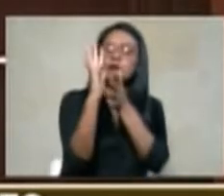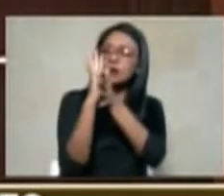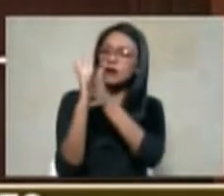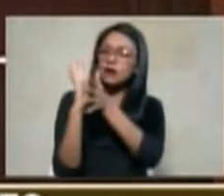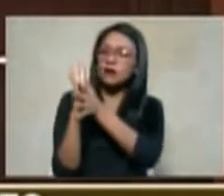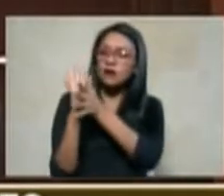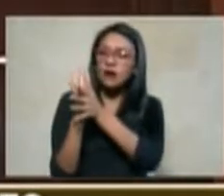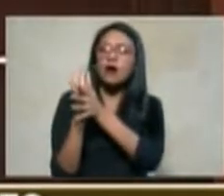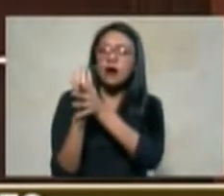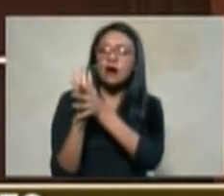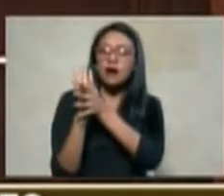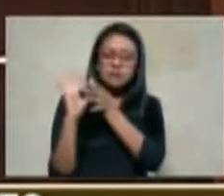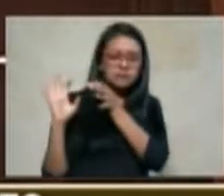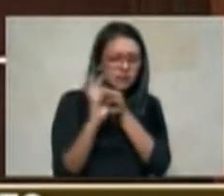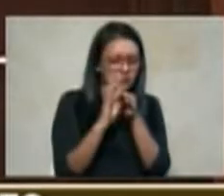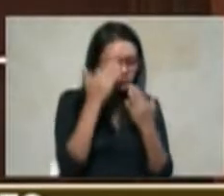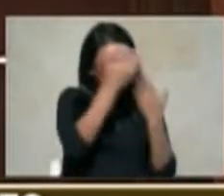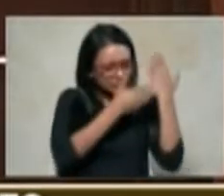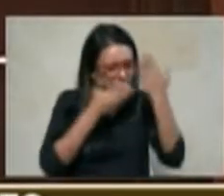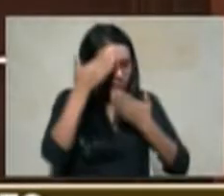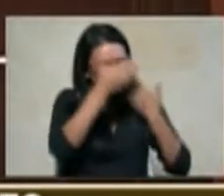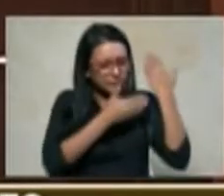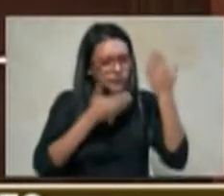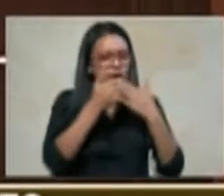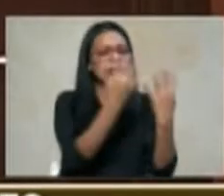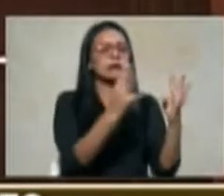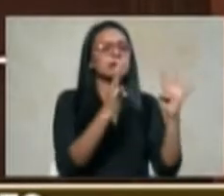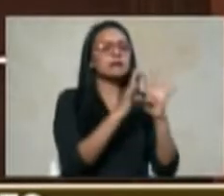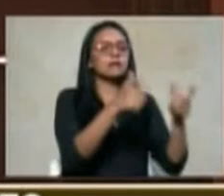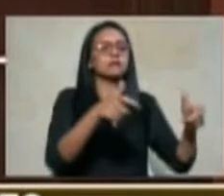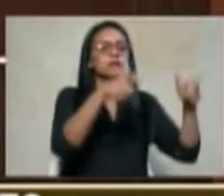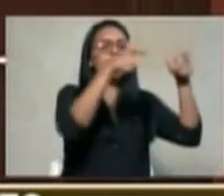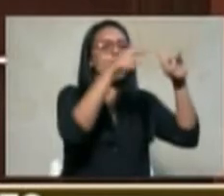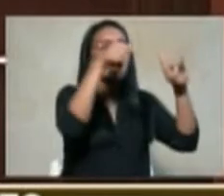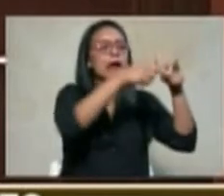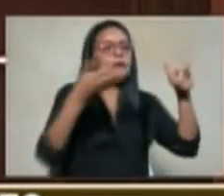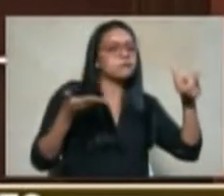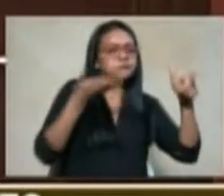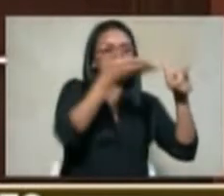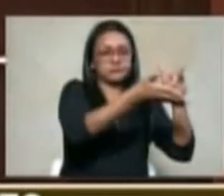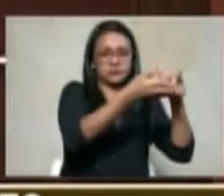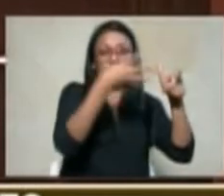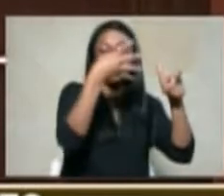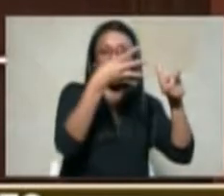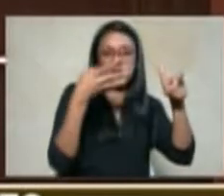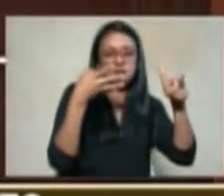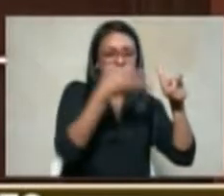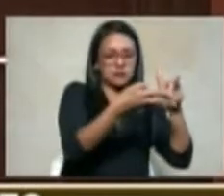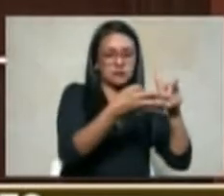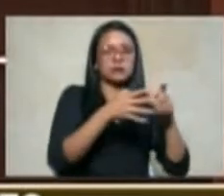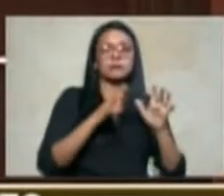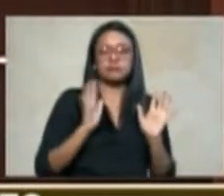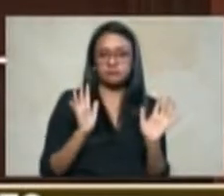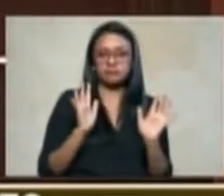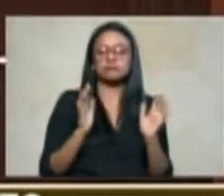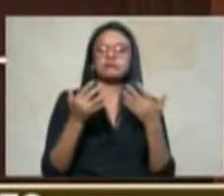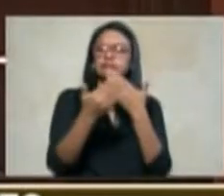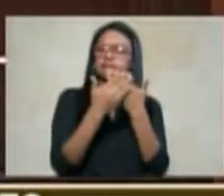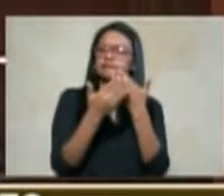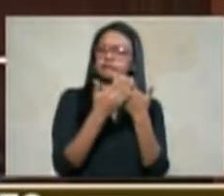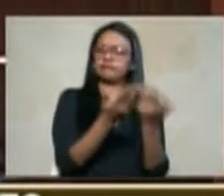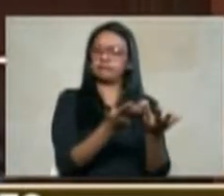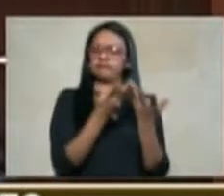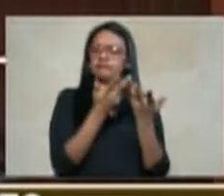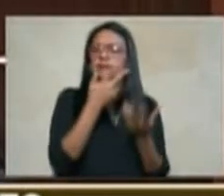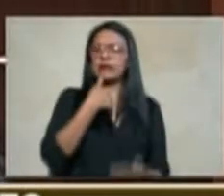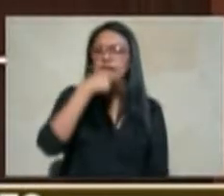ante la corte suprema de justicia lo cual puede generar diversas interpretaciones para nosotros por